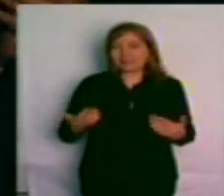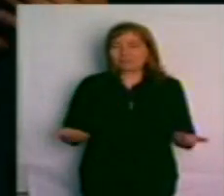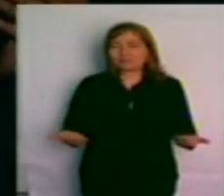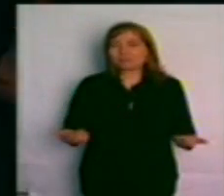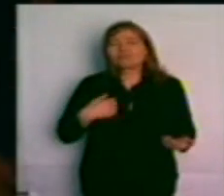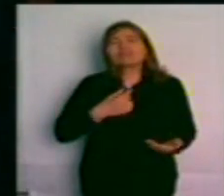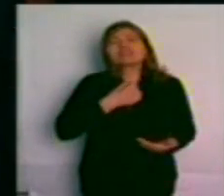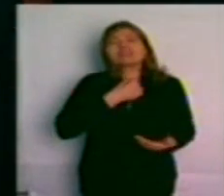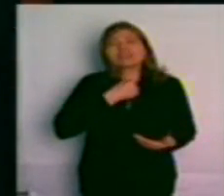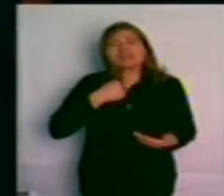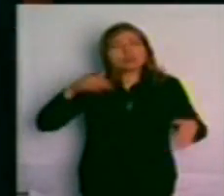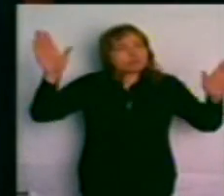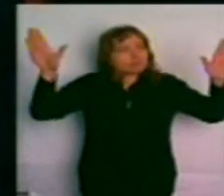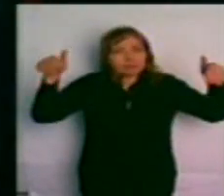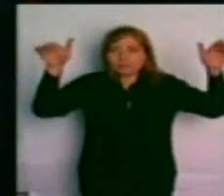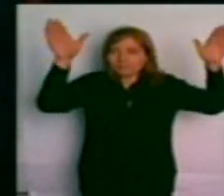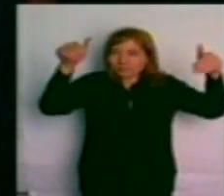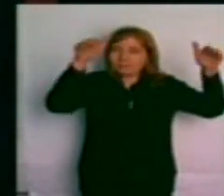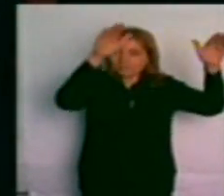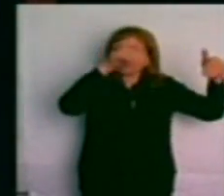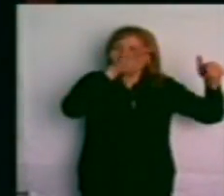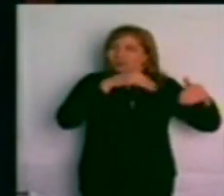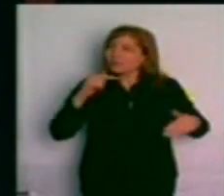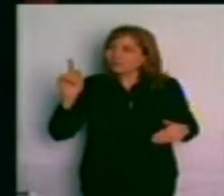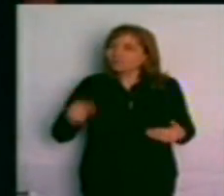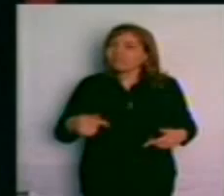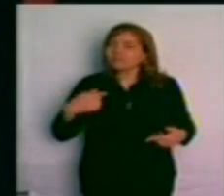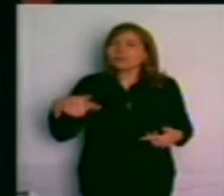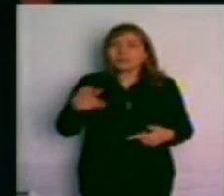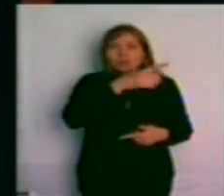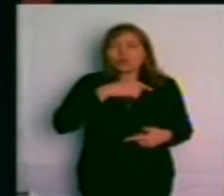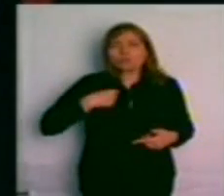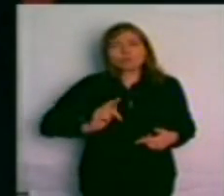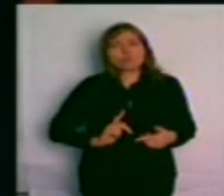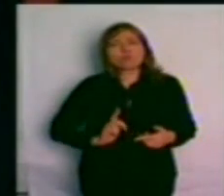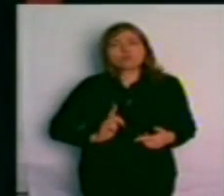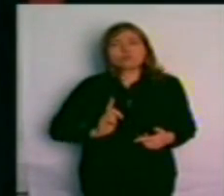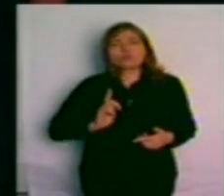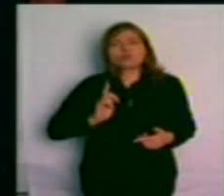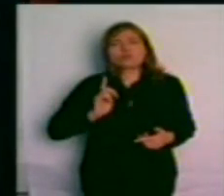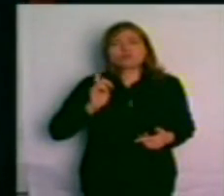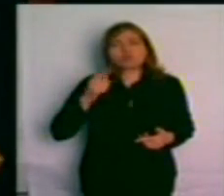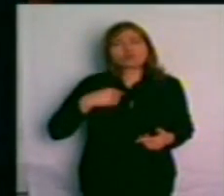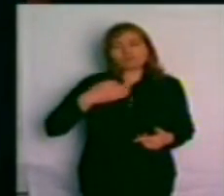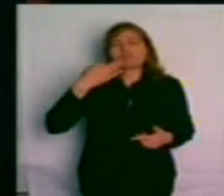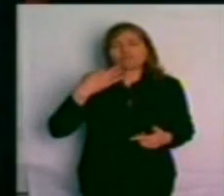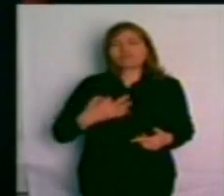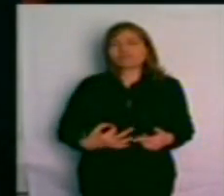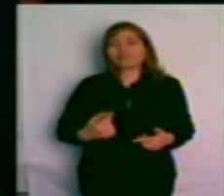Quiero convocarlos también con mucho orgullo y dignidad